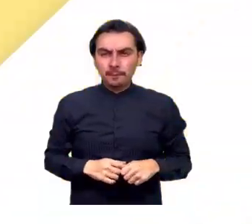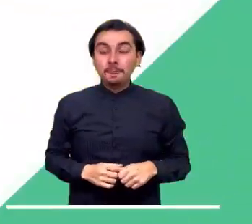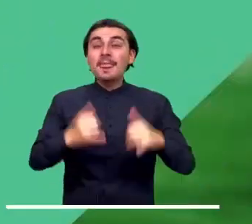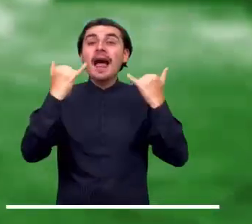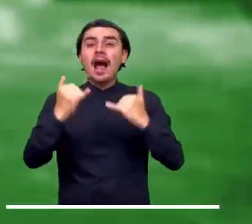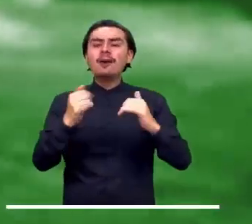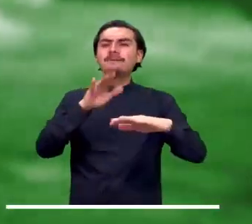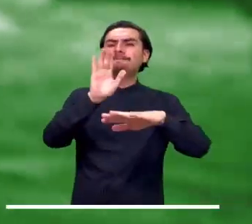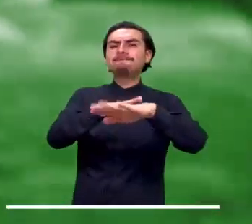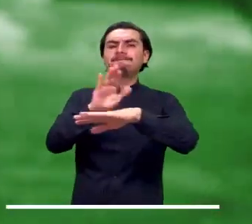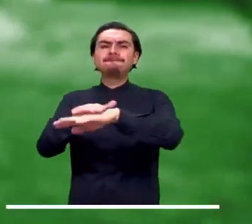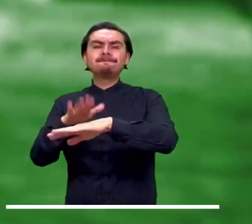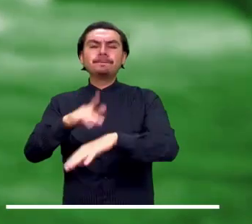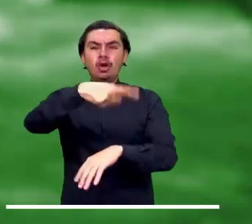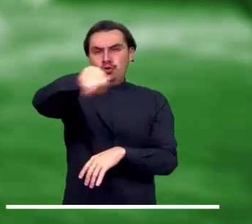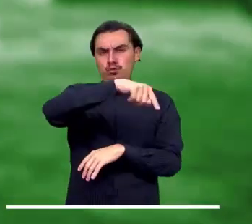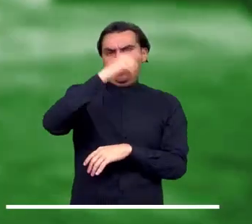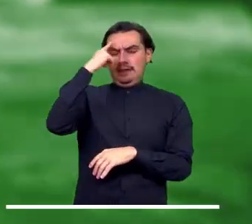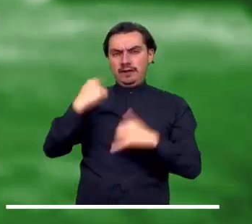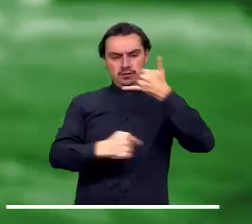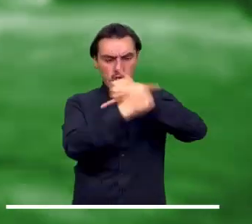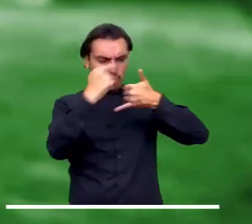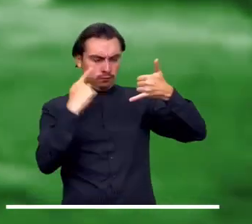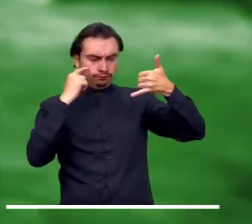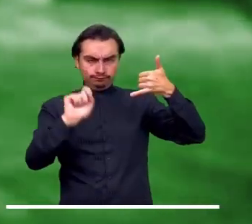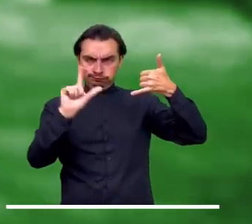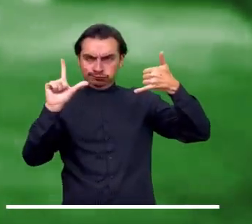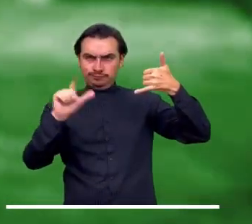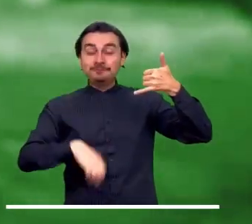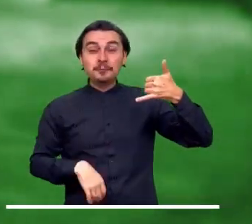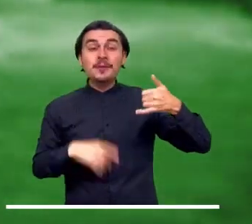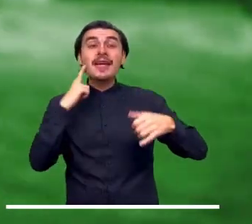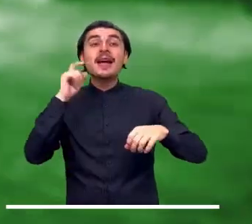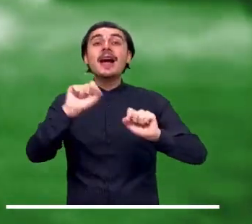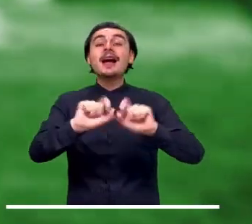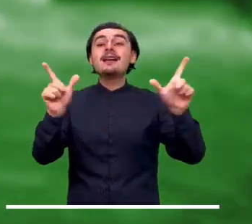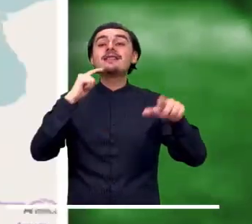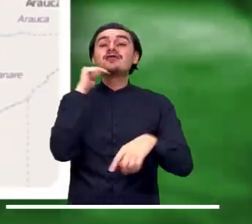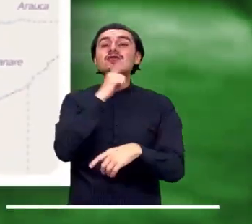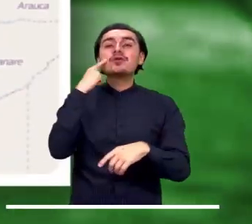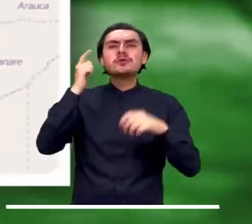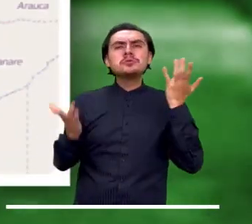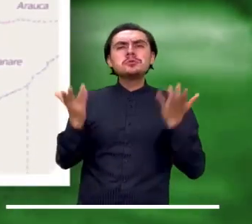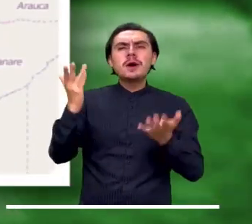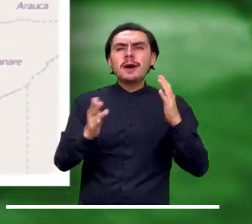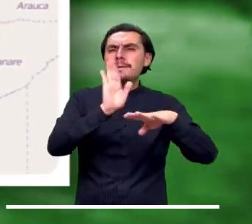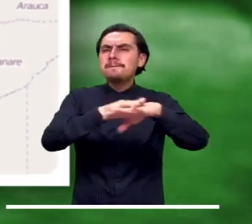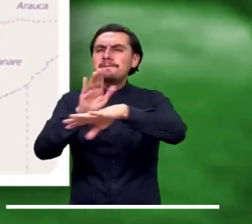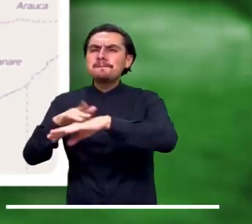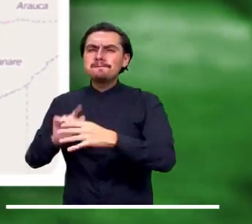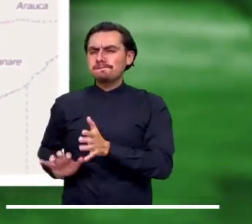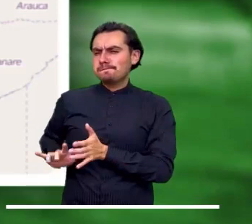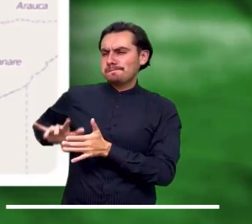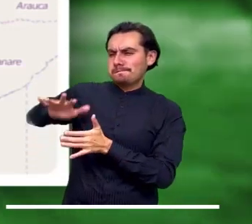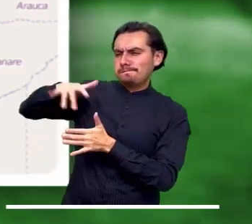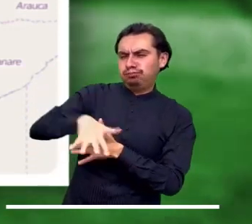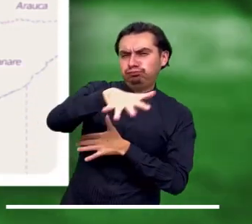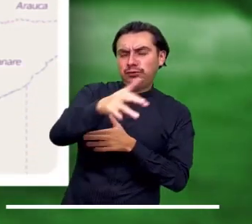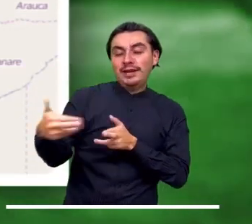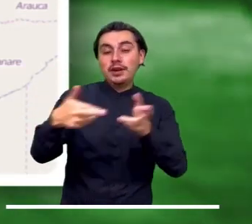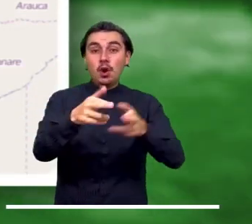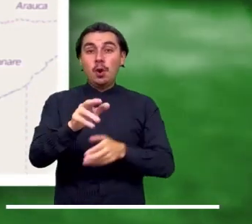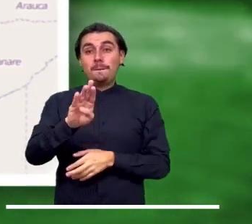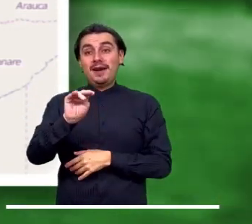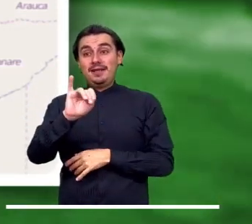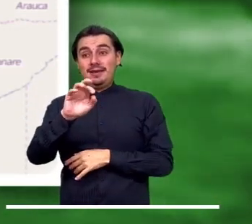En este apartado los invitamos a conocer un resumen de las alertas que se encuentran activas. Alerta roja en Chocó por